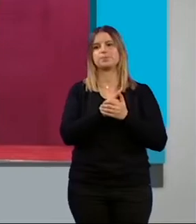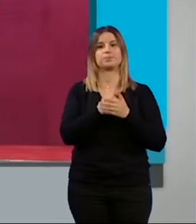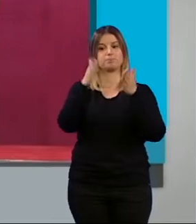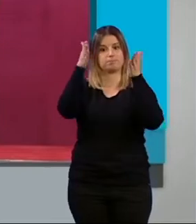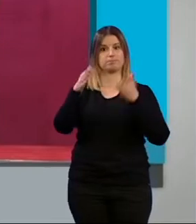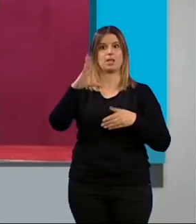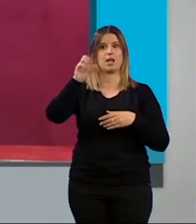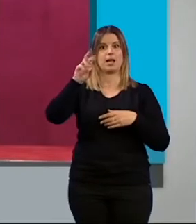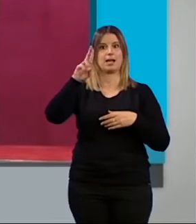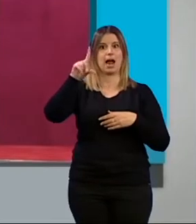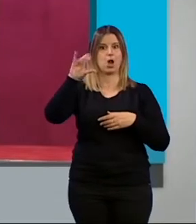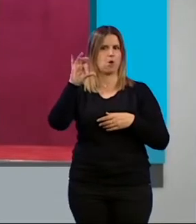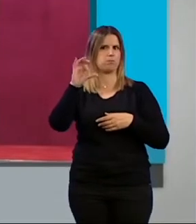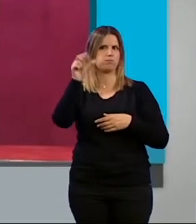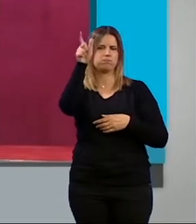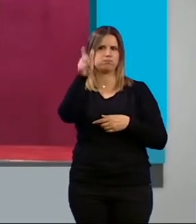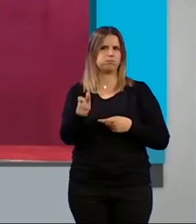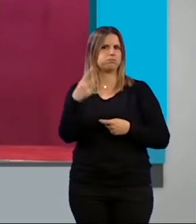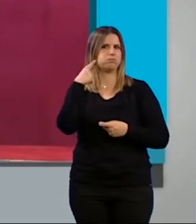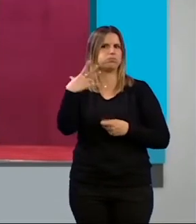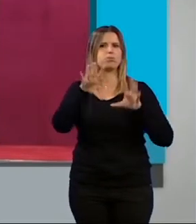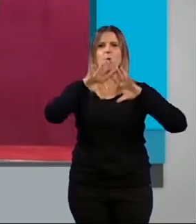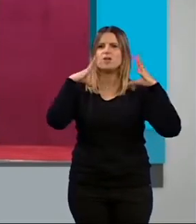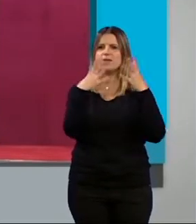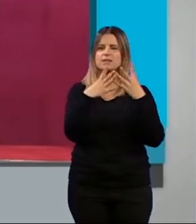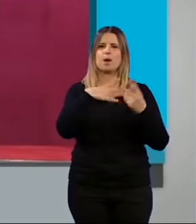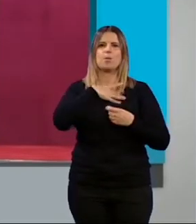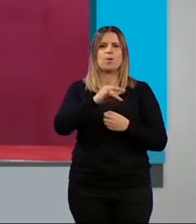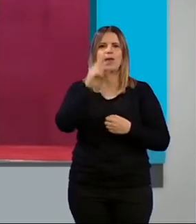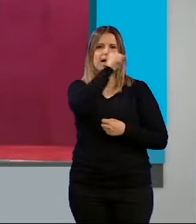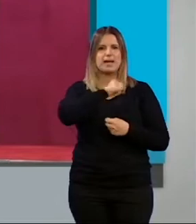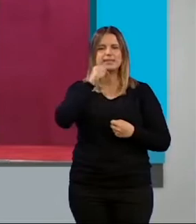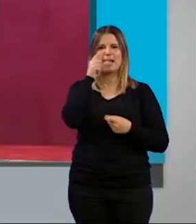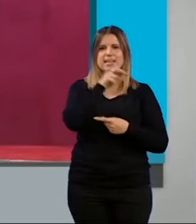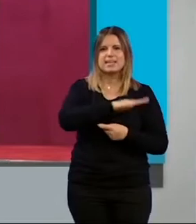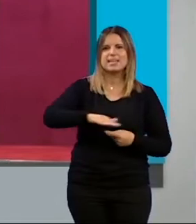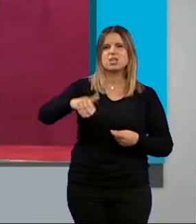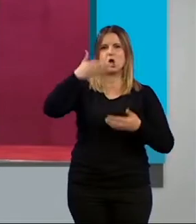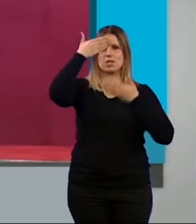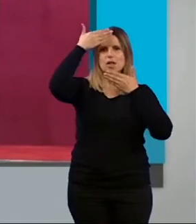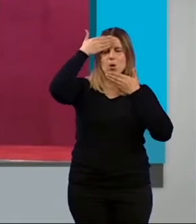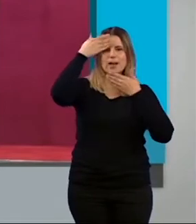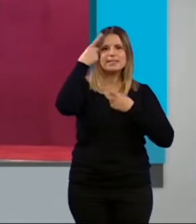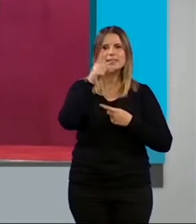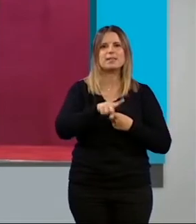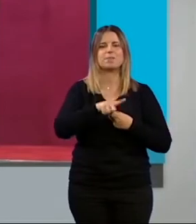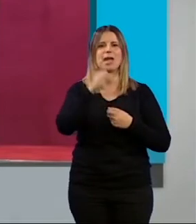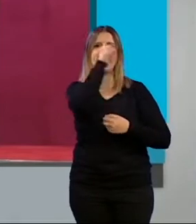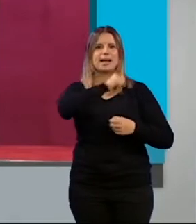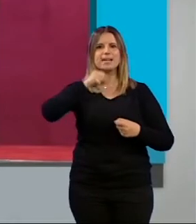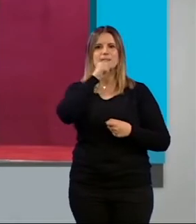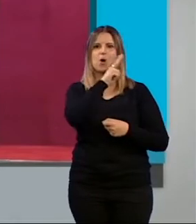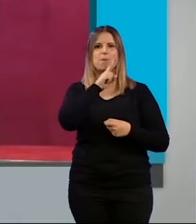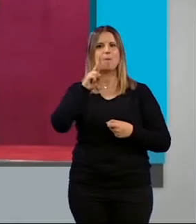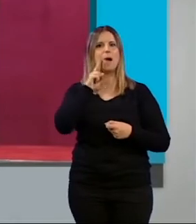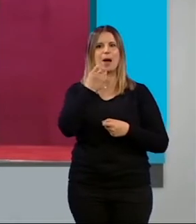universal porque ha logrado cantar a los niños saharauis ha logrado cantar a las madres de mayo de